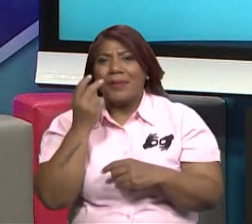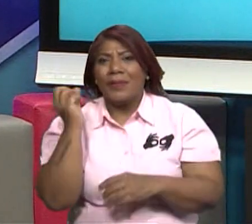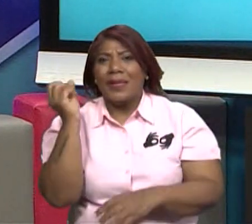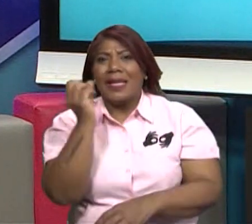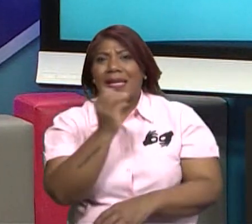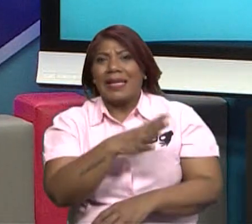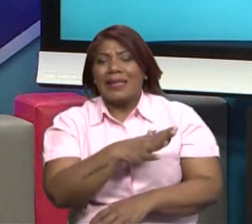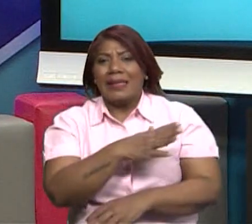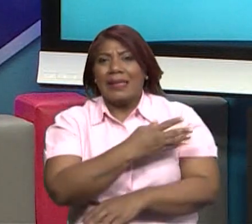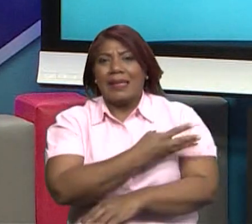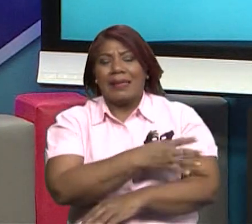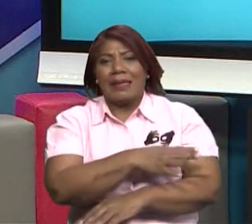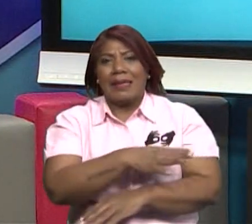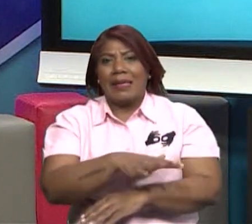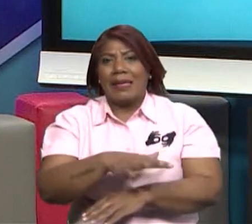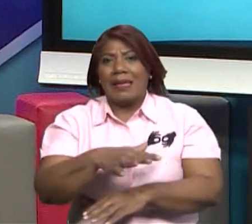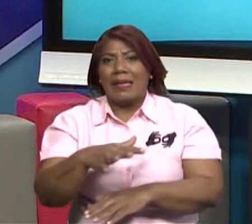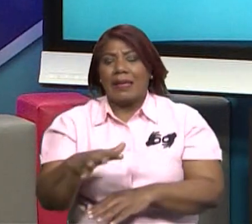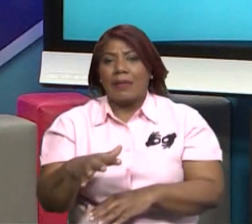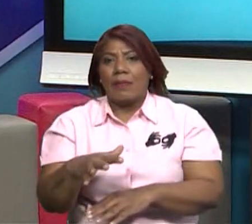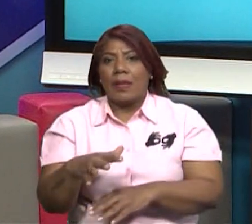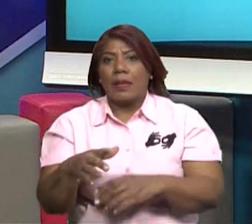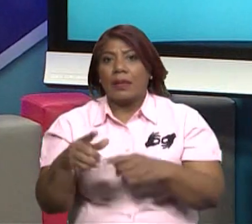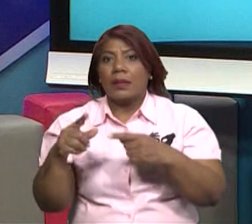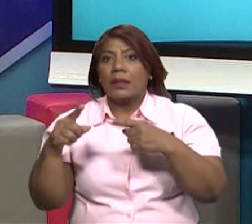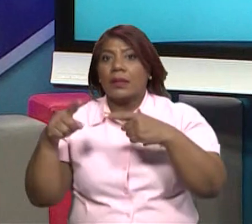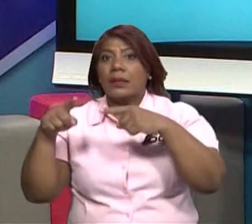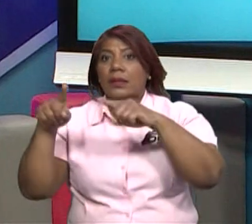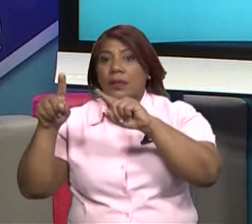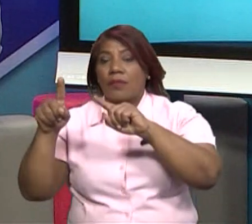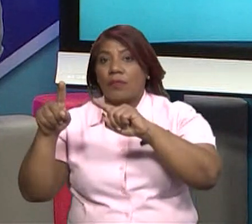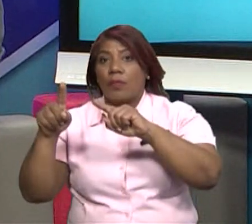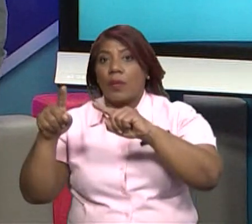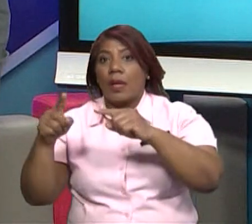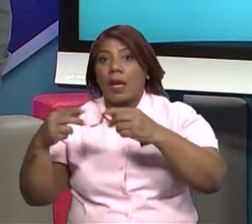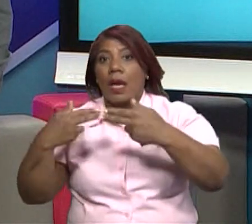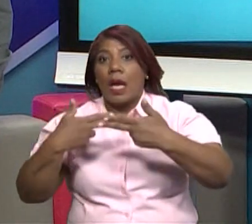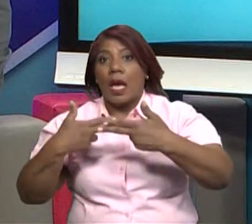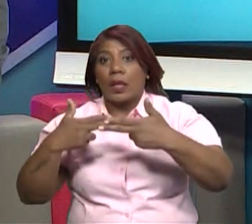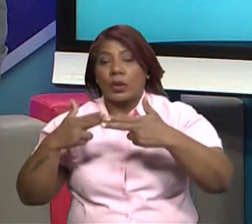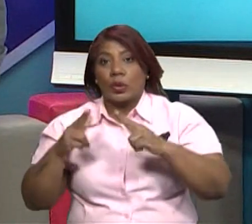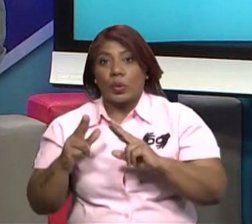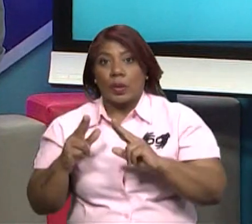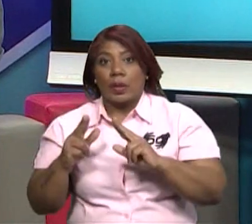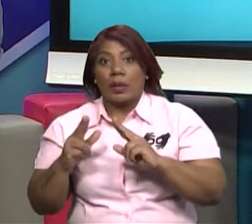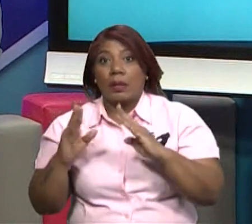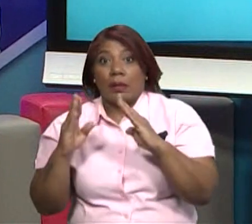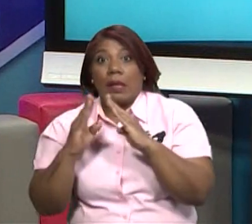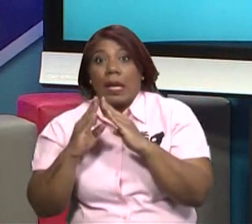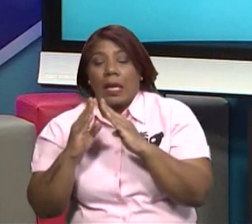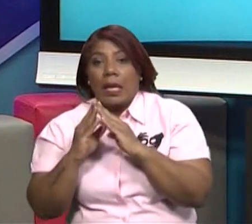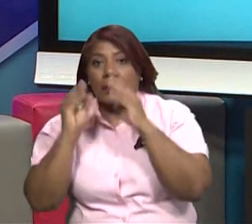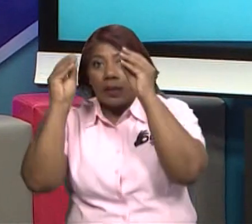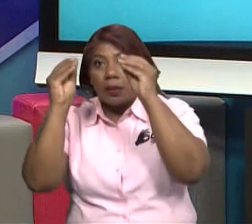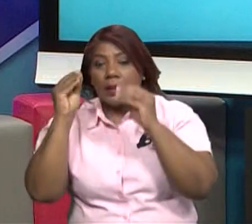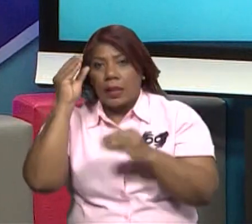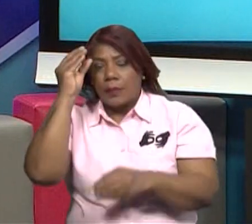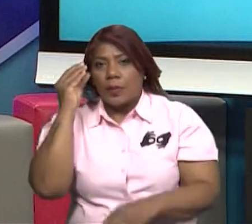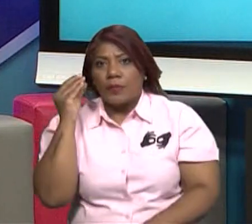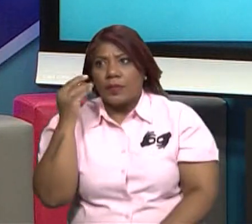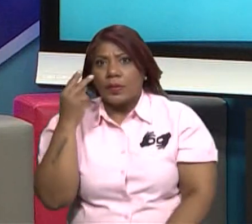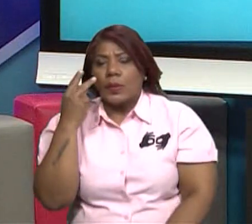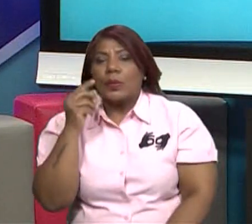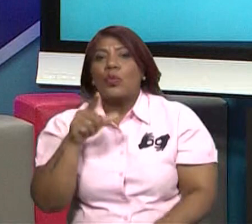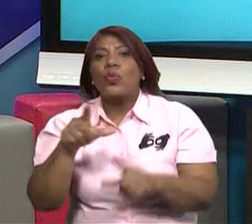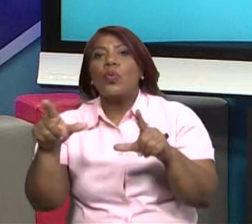Miren, estos días fui al lago de Arenosa, en Chorrera, que es donde yo vivo, y me dio fue tristeza